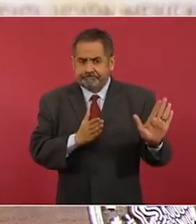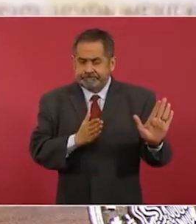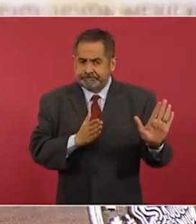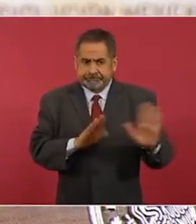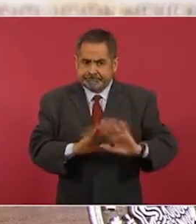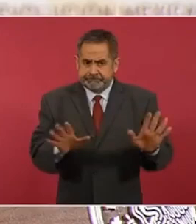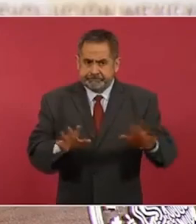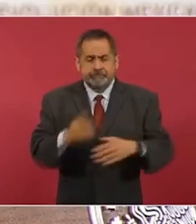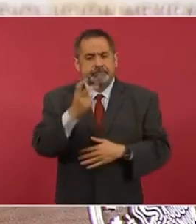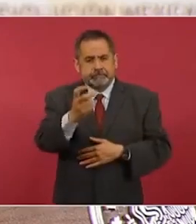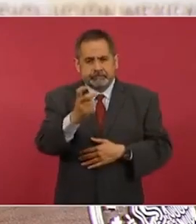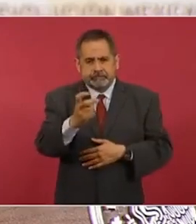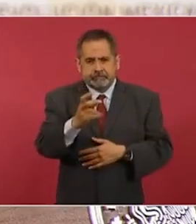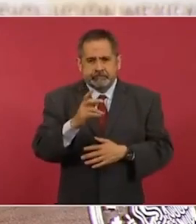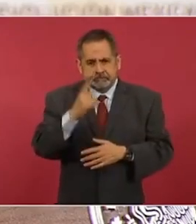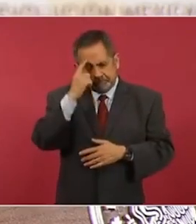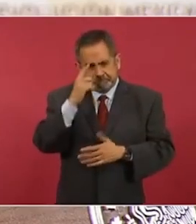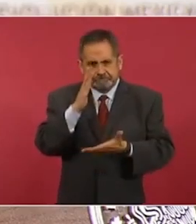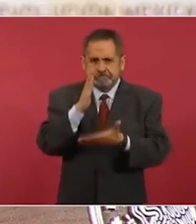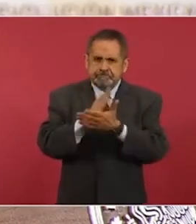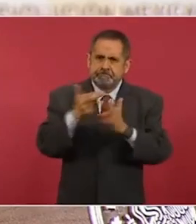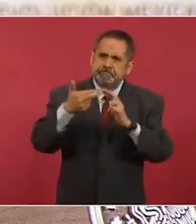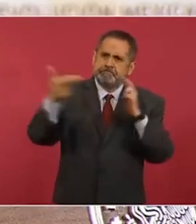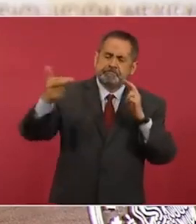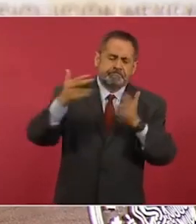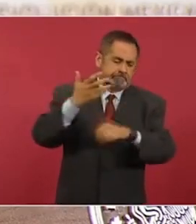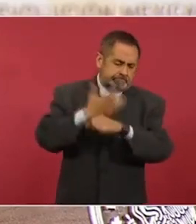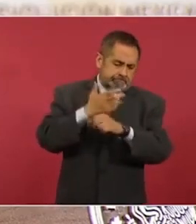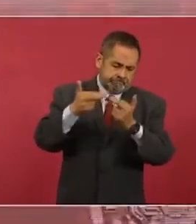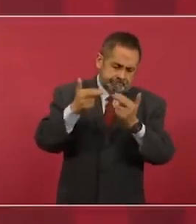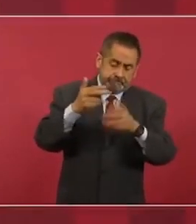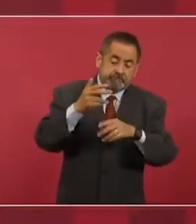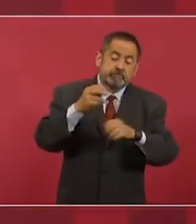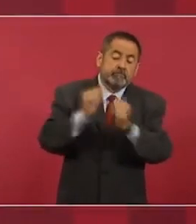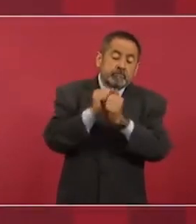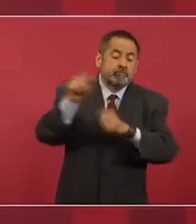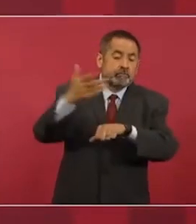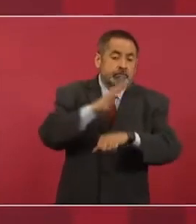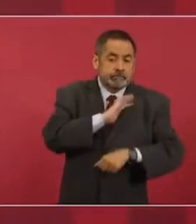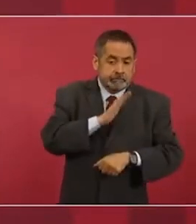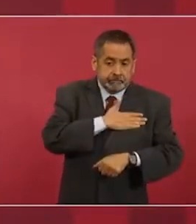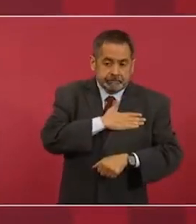Entonces, por eso la pausa, que es buena para todos,